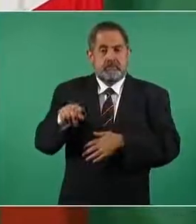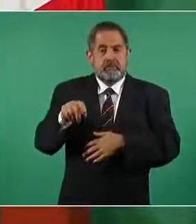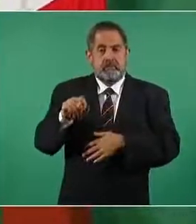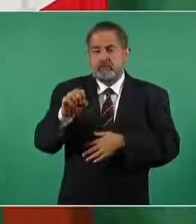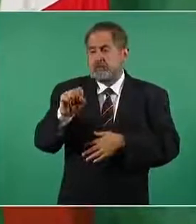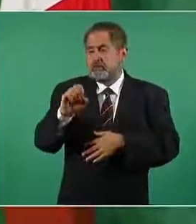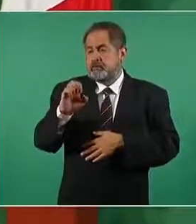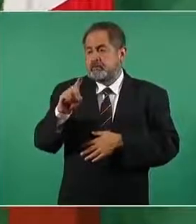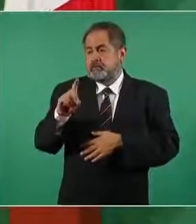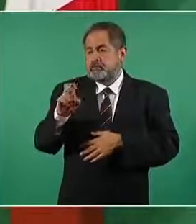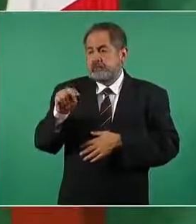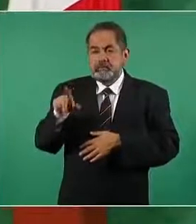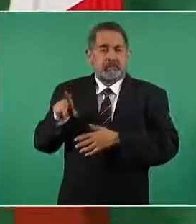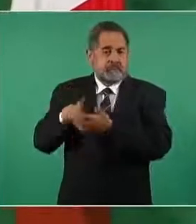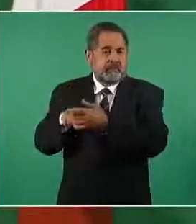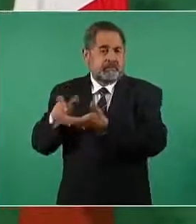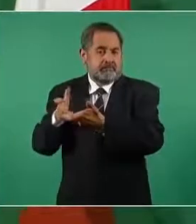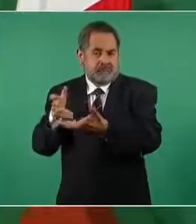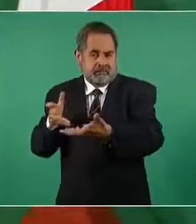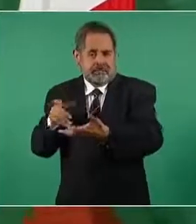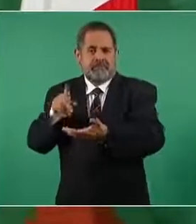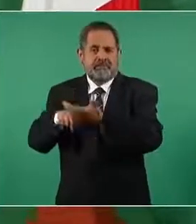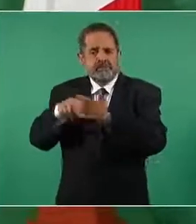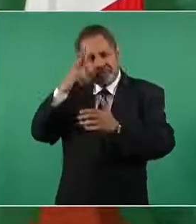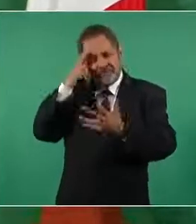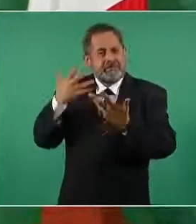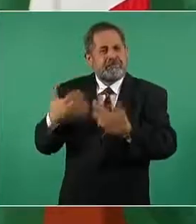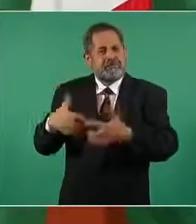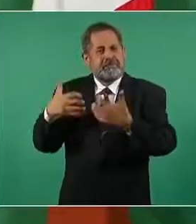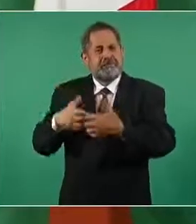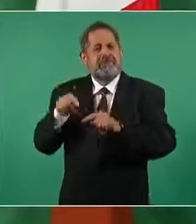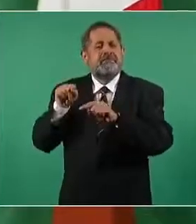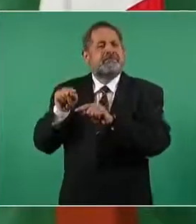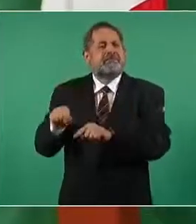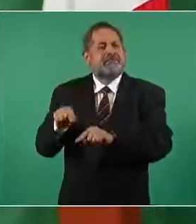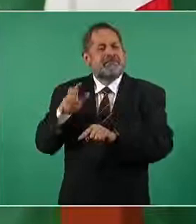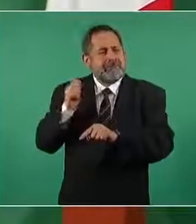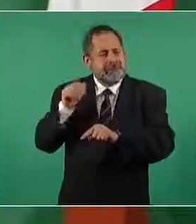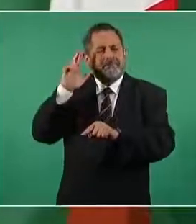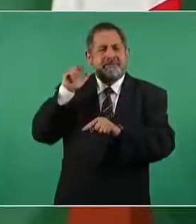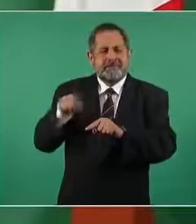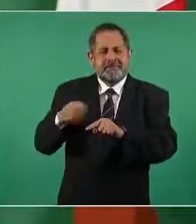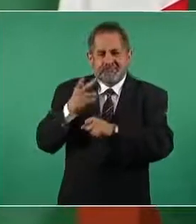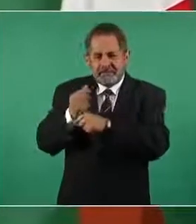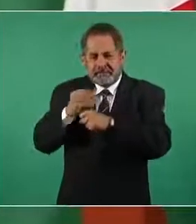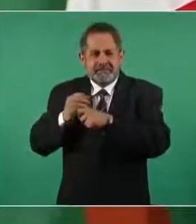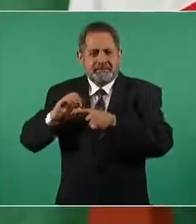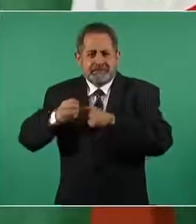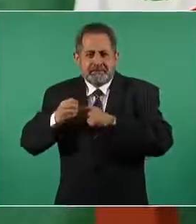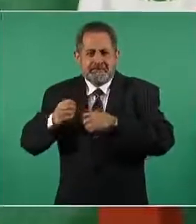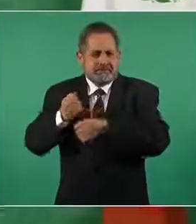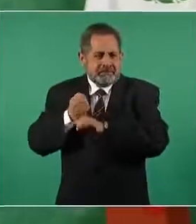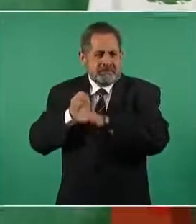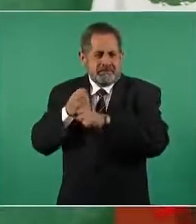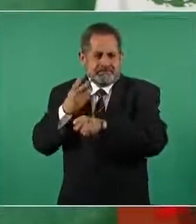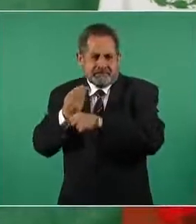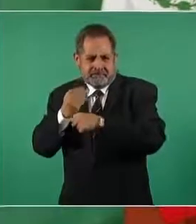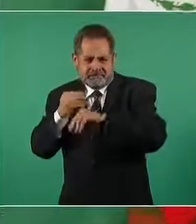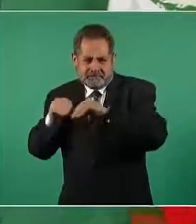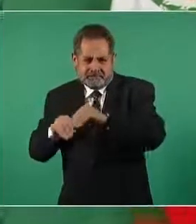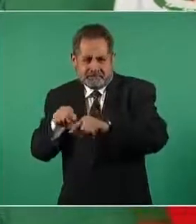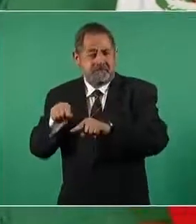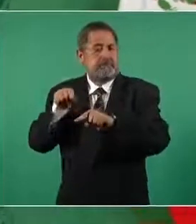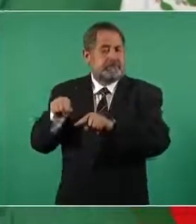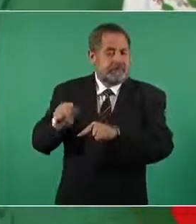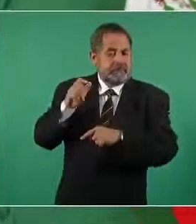de la Defensa donde estaban las fábricas de armamento de la Secretaría